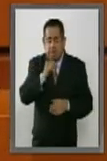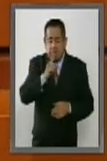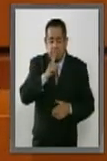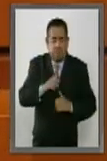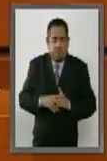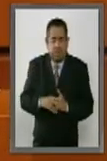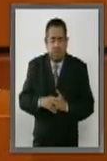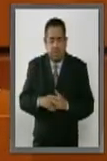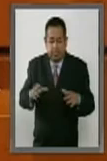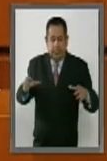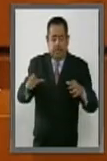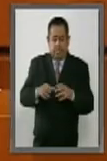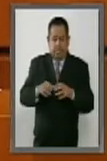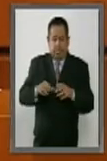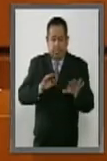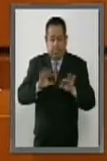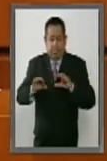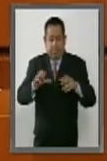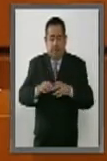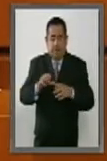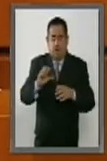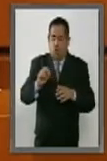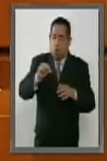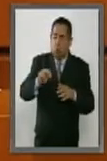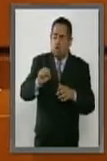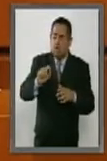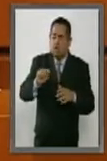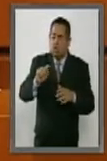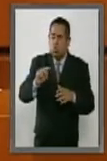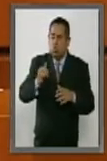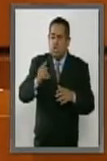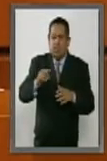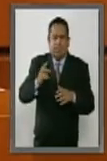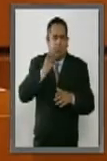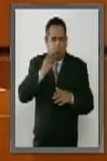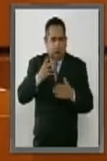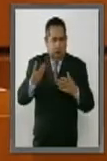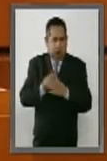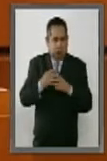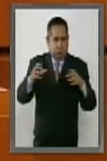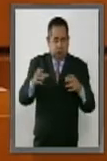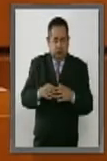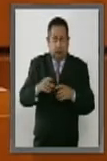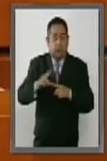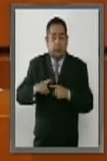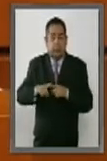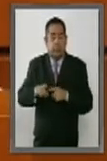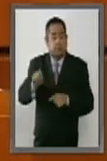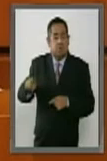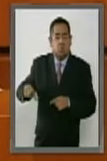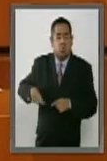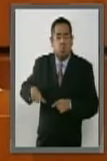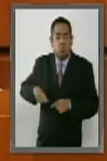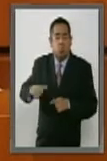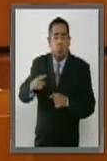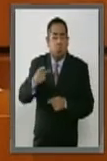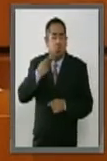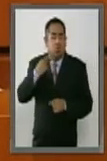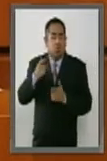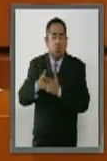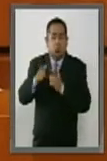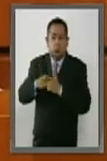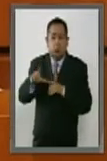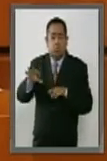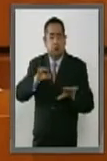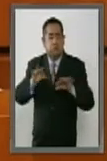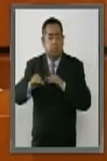configura una asamblea constituyente definida en su integración por los partidos políticos y los poderes